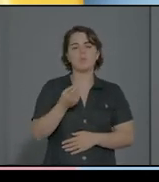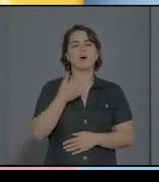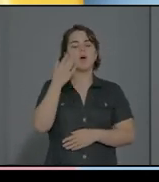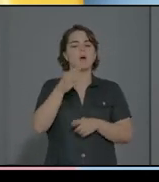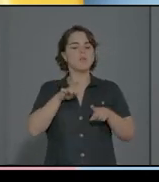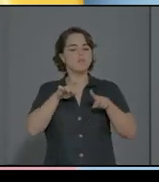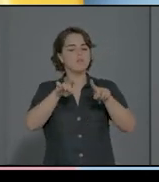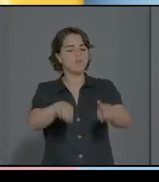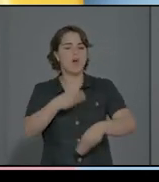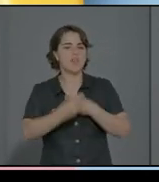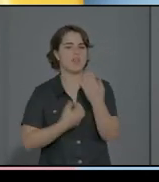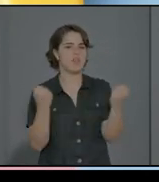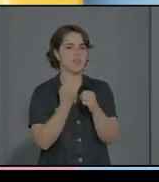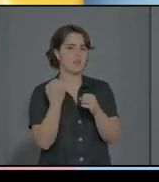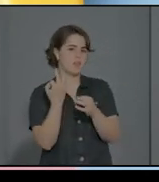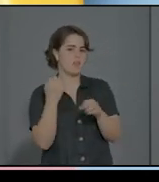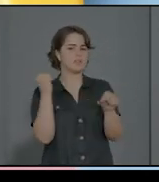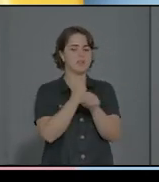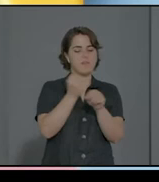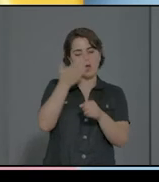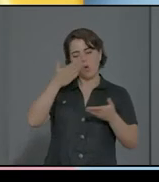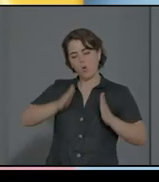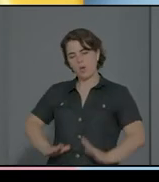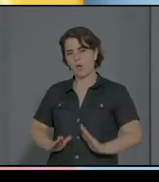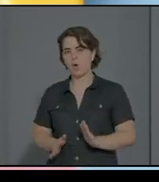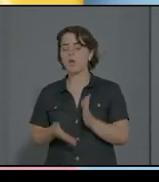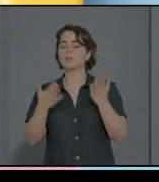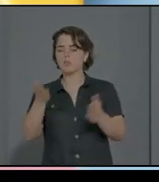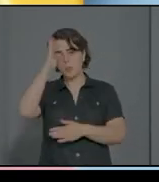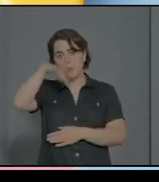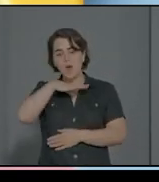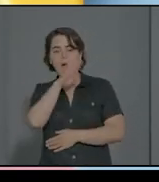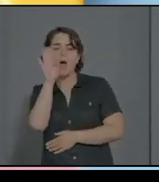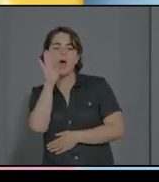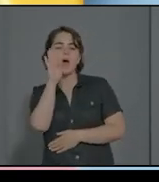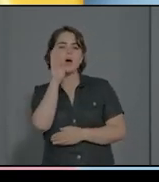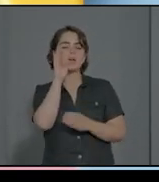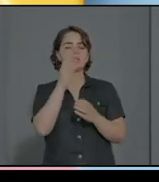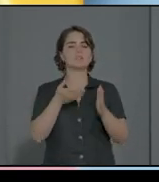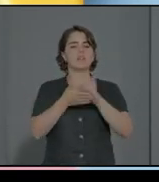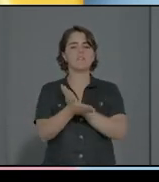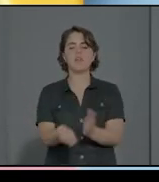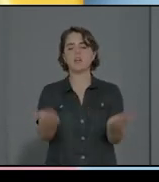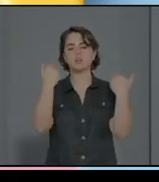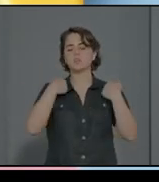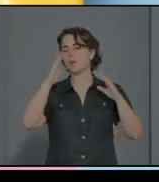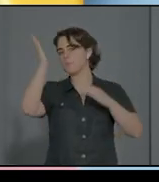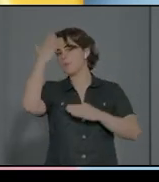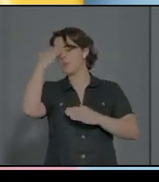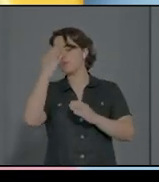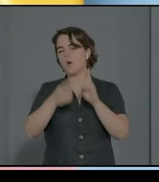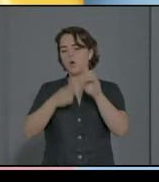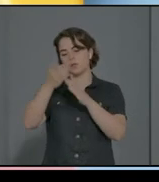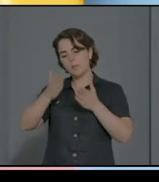progenitor tiene que ser el verdadero canal de rehabilitación del hijo. Por lo tanto, el progenitor tiene que saber ofrecer al hijo,